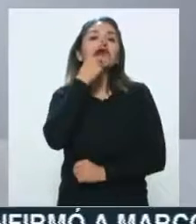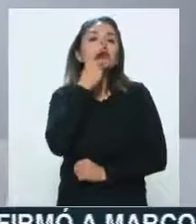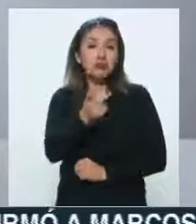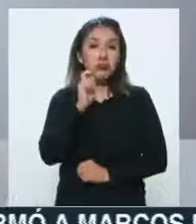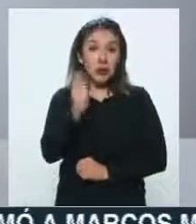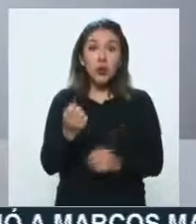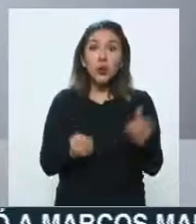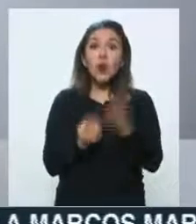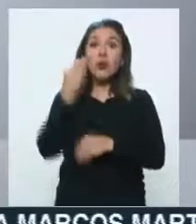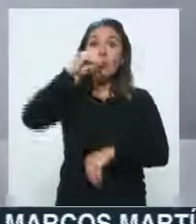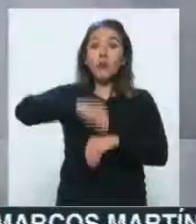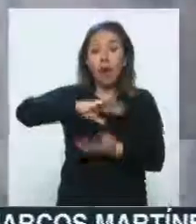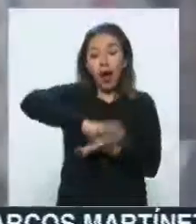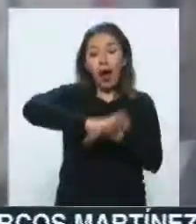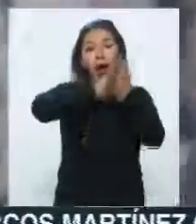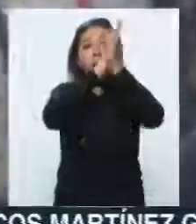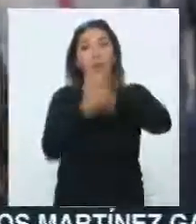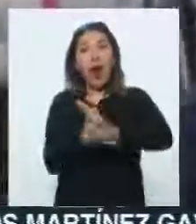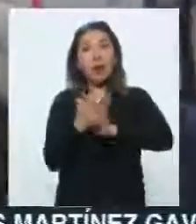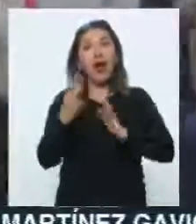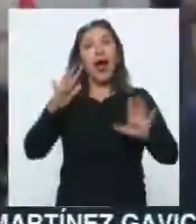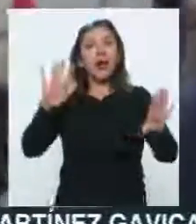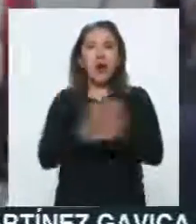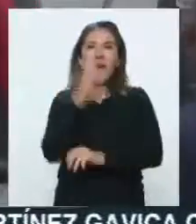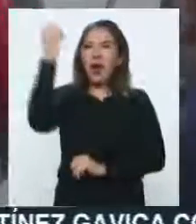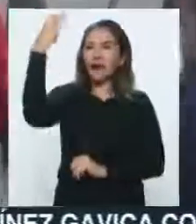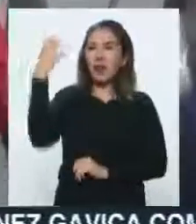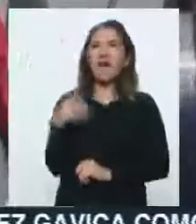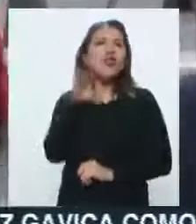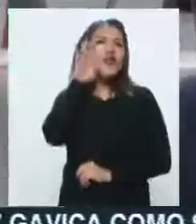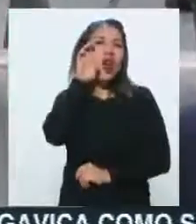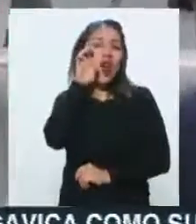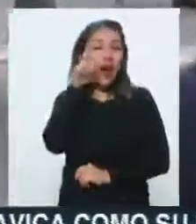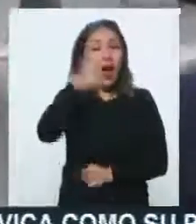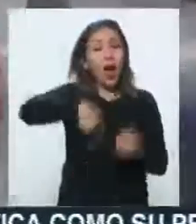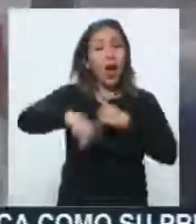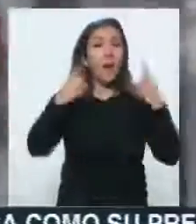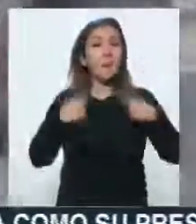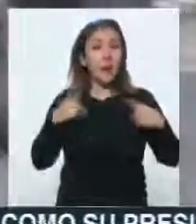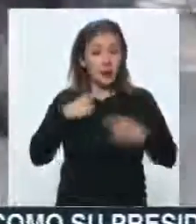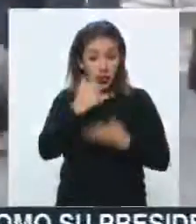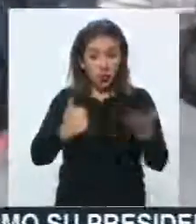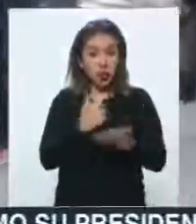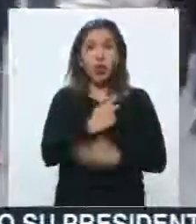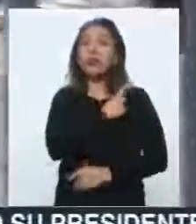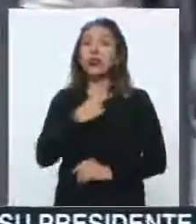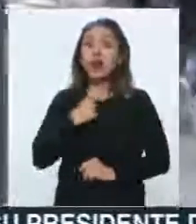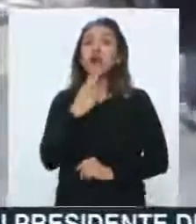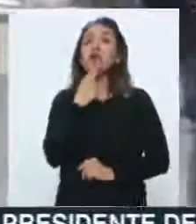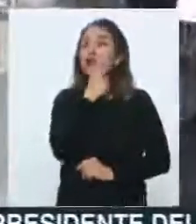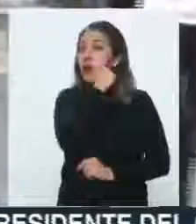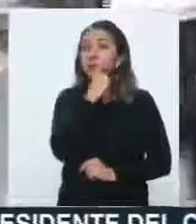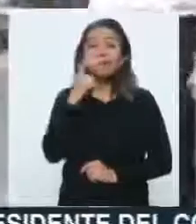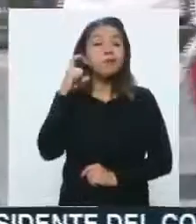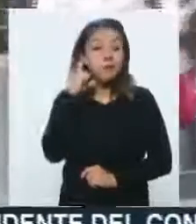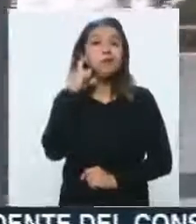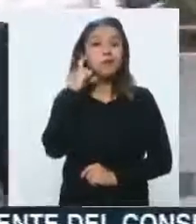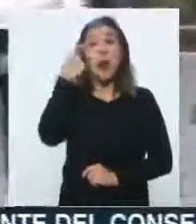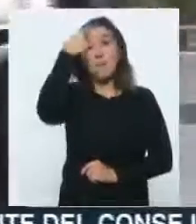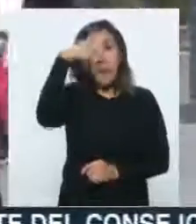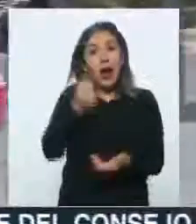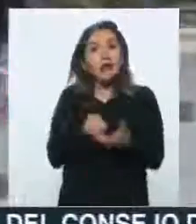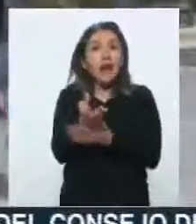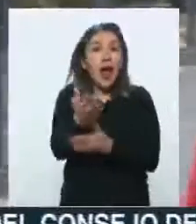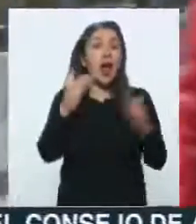que con la llegada de la transición hacia el semáforo naranja, la población capitalina debe usar el cubrebocas mientras